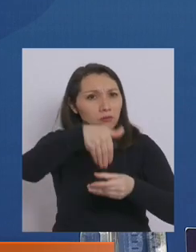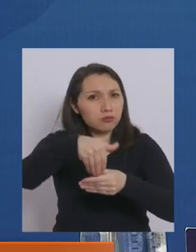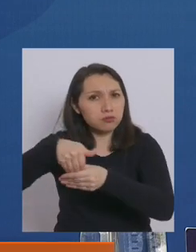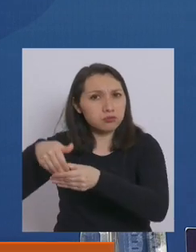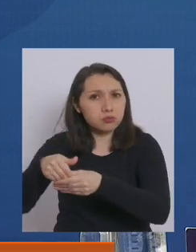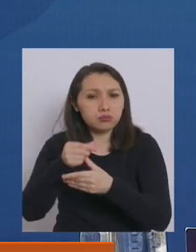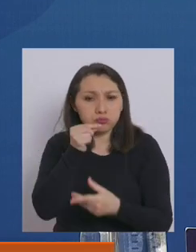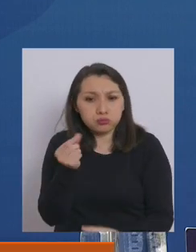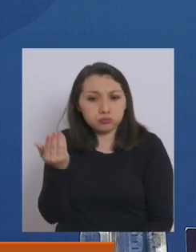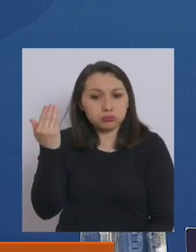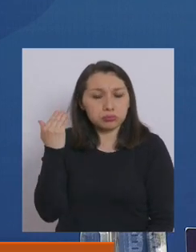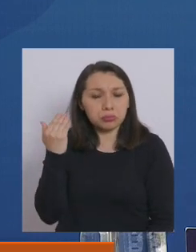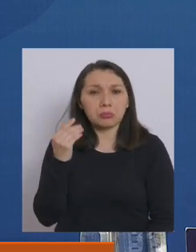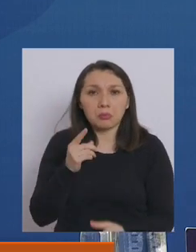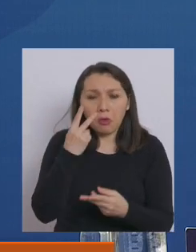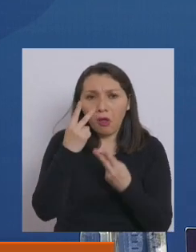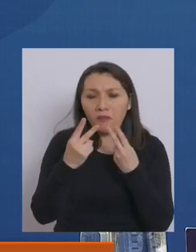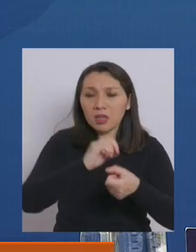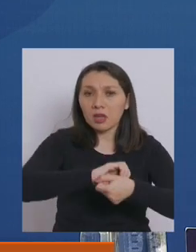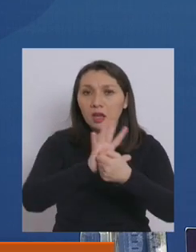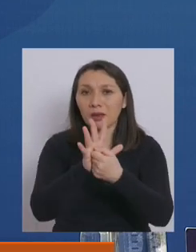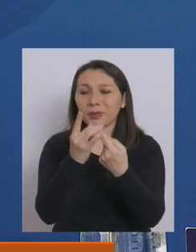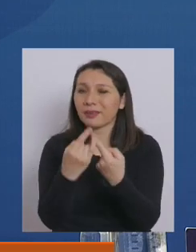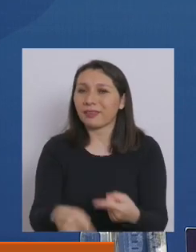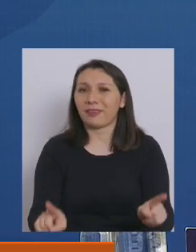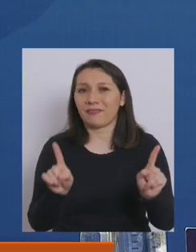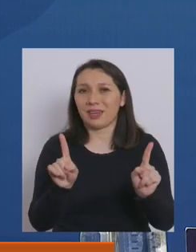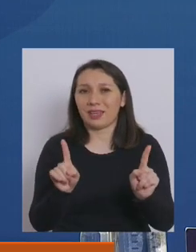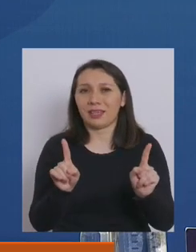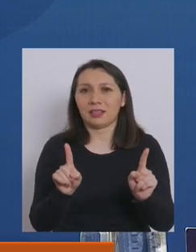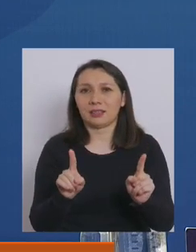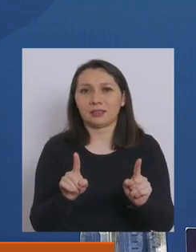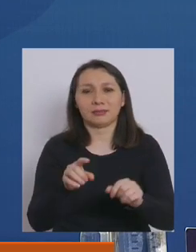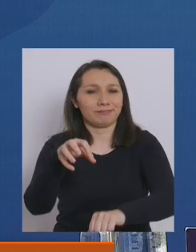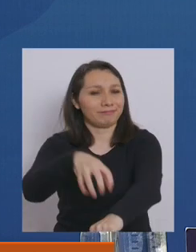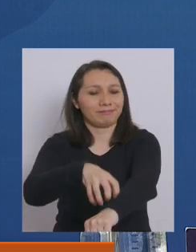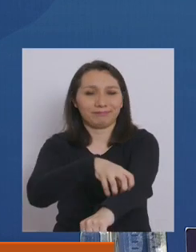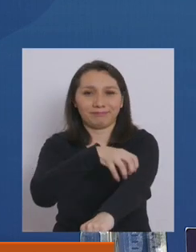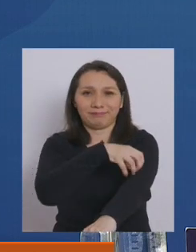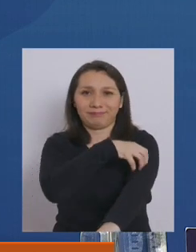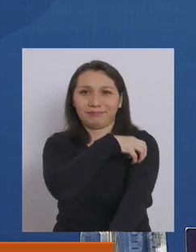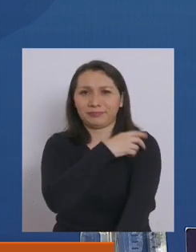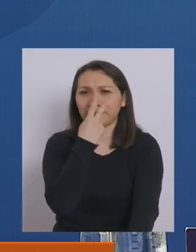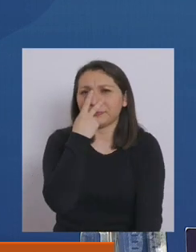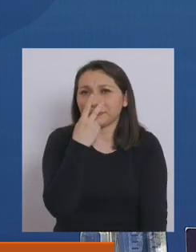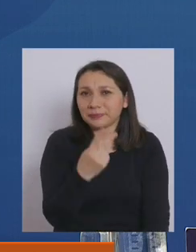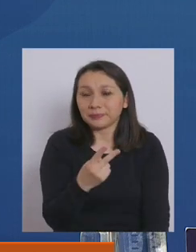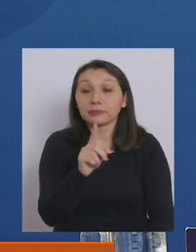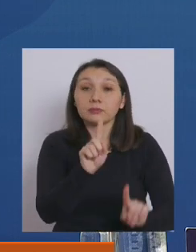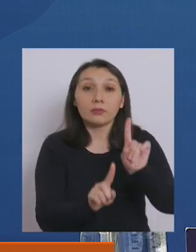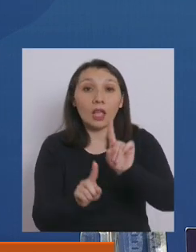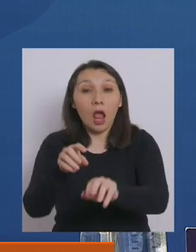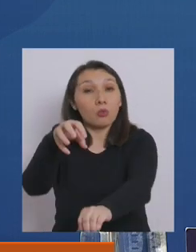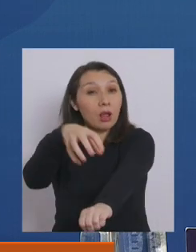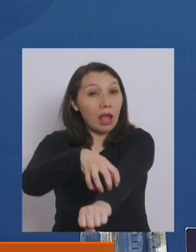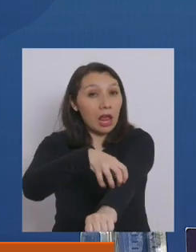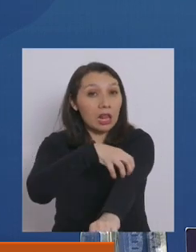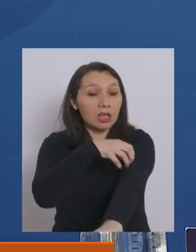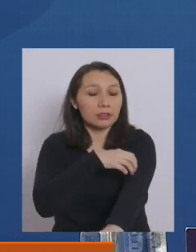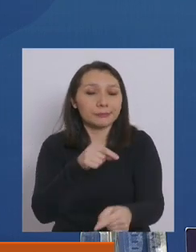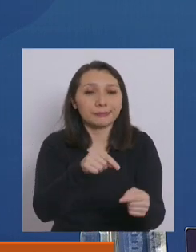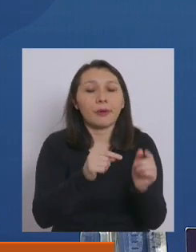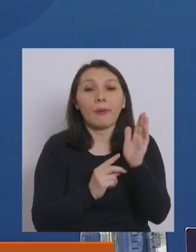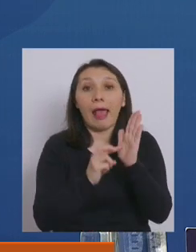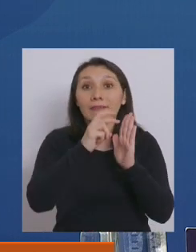podemos decir que la evolución de la pandemia ha sido distinta en todas las regiones. Hemos visto que algunas regiones han tenido que